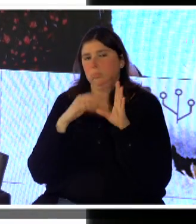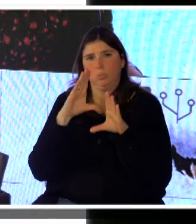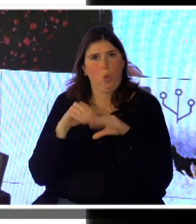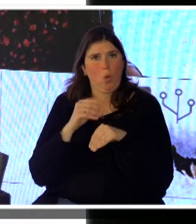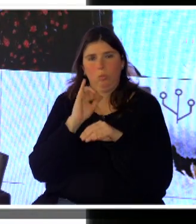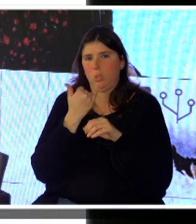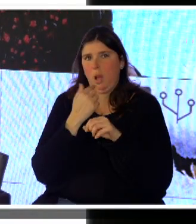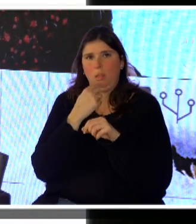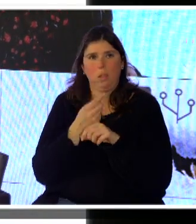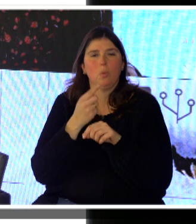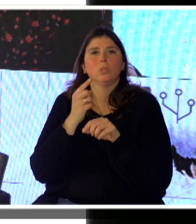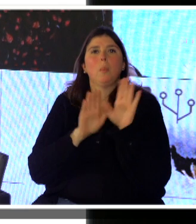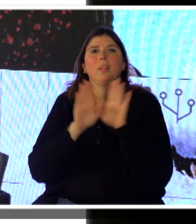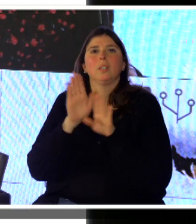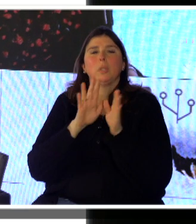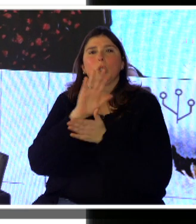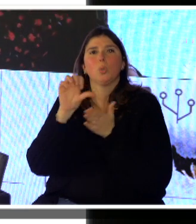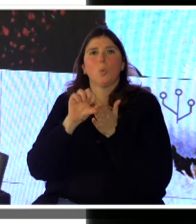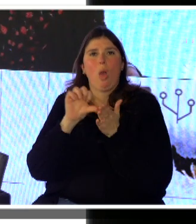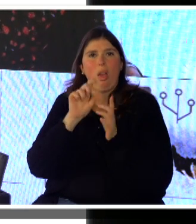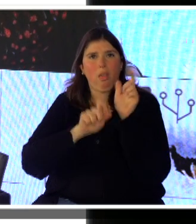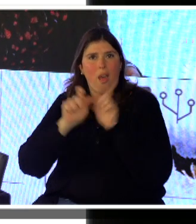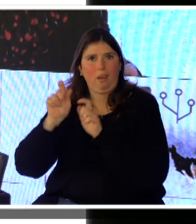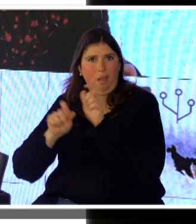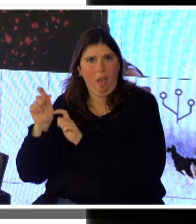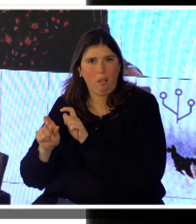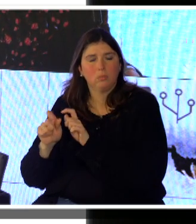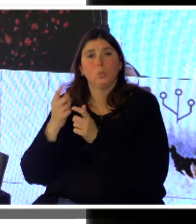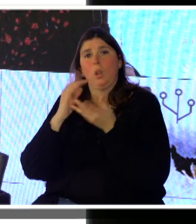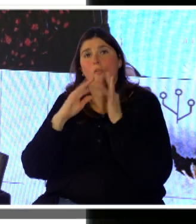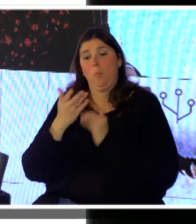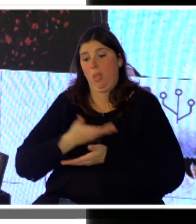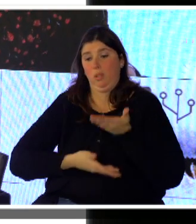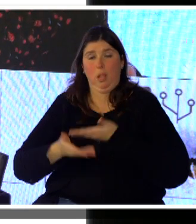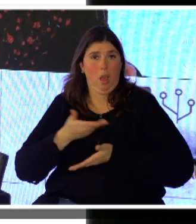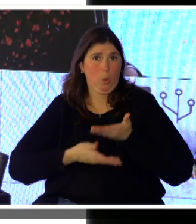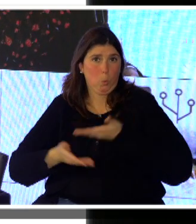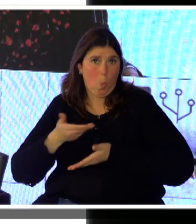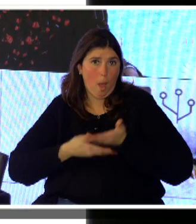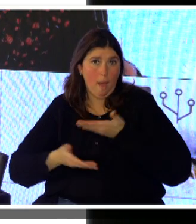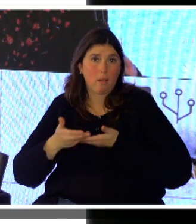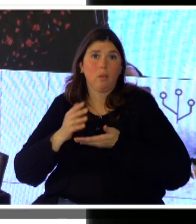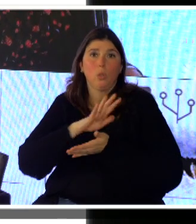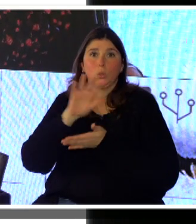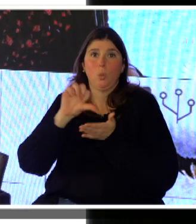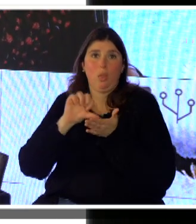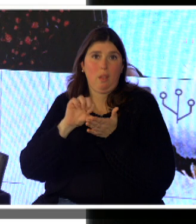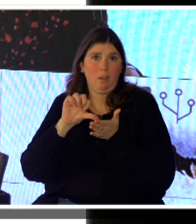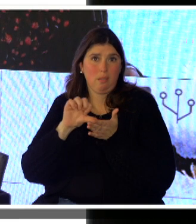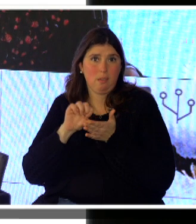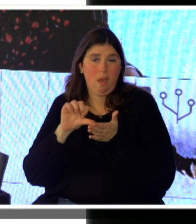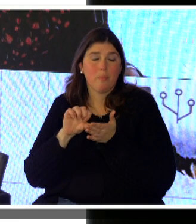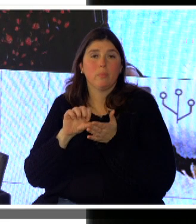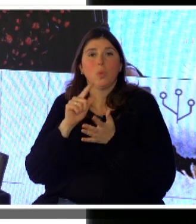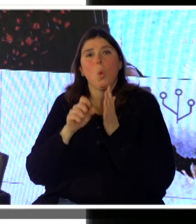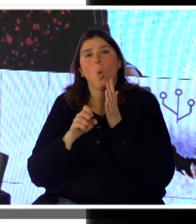ciudadana. Es una manera de interactuar con la ciudadanía, una nueva forma, digamos, un nuevo modelo que se